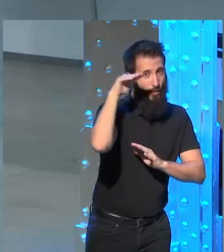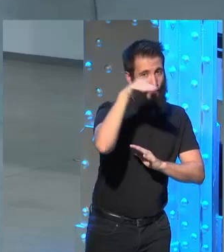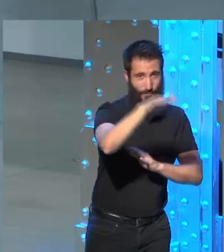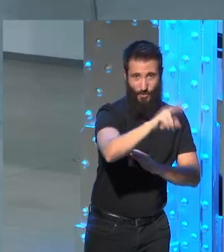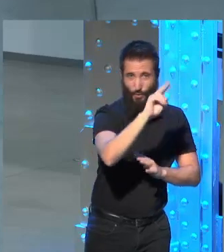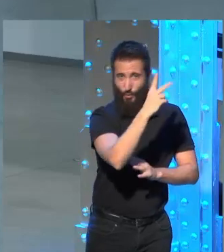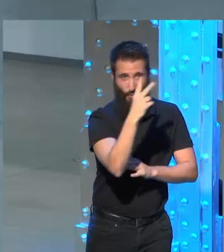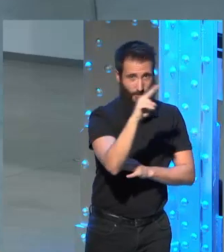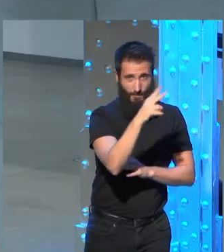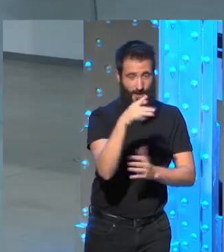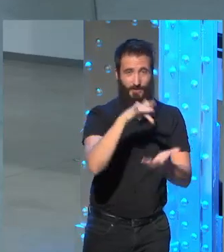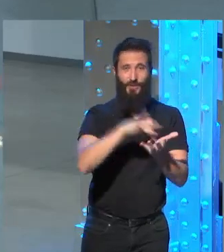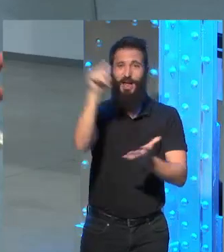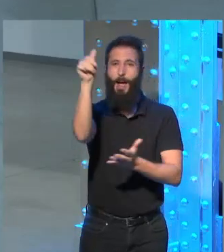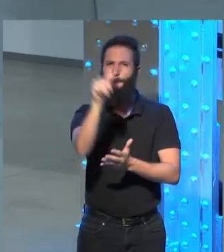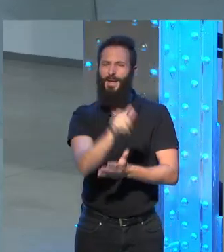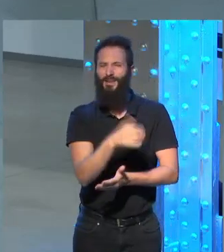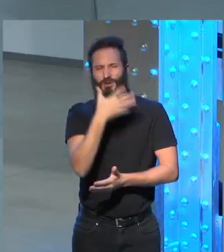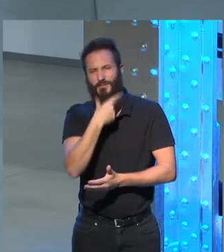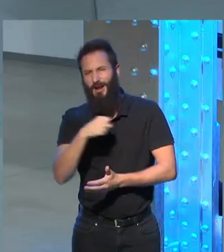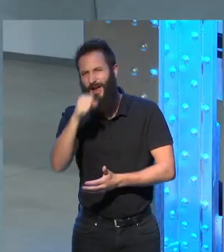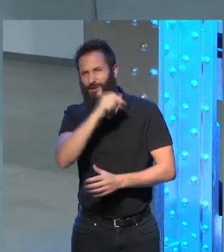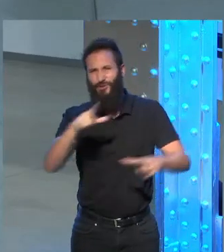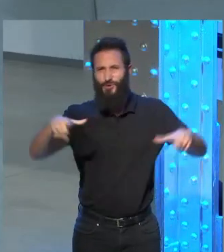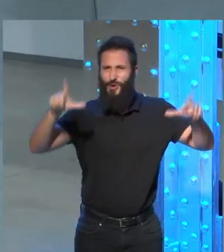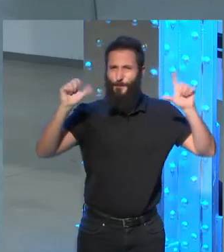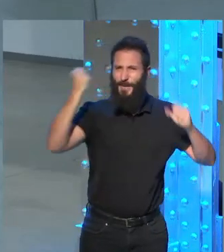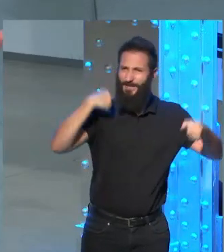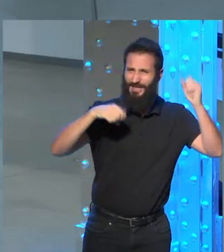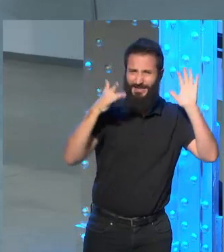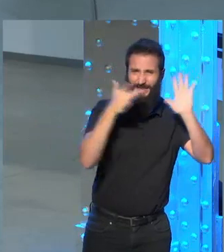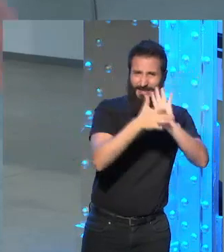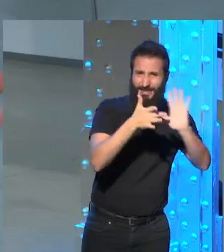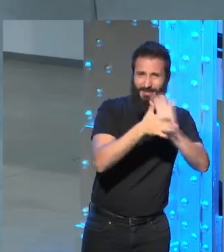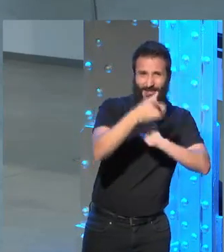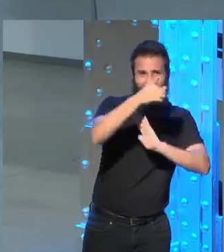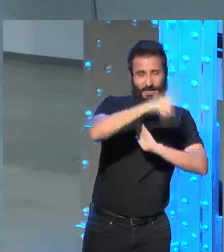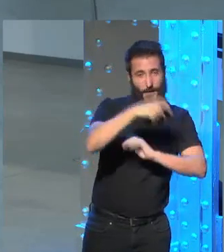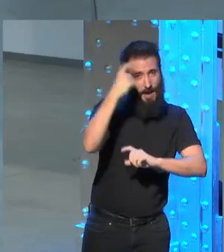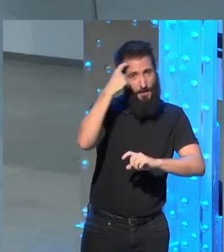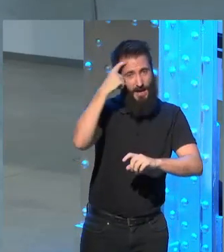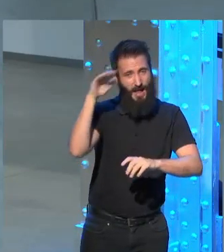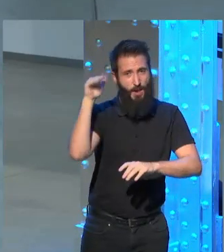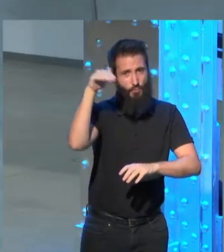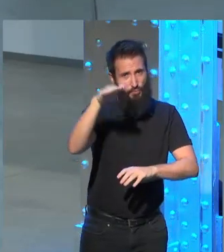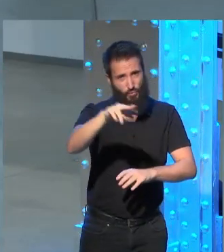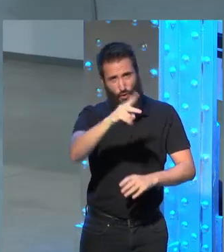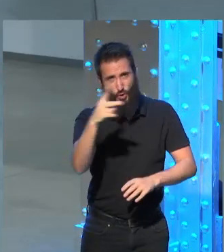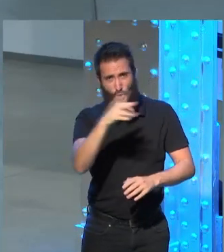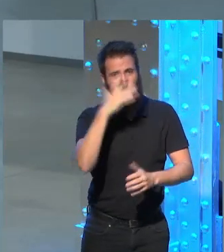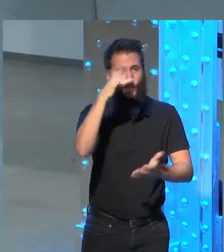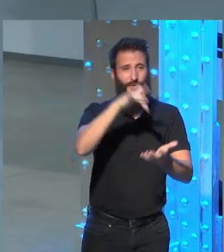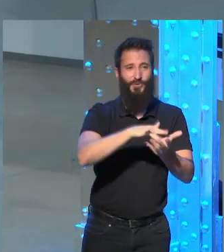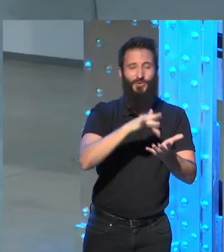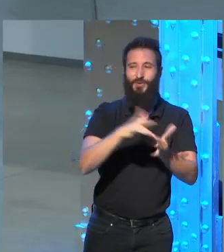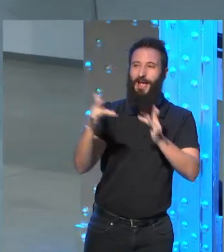maravillosamente bien descrito el personaje la ambivalencia del personaje en sus relaciones